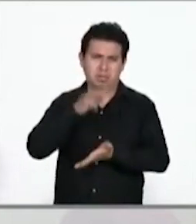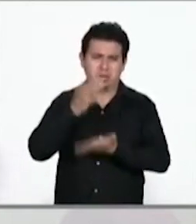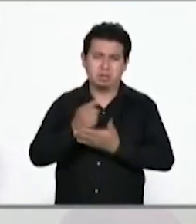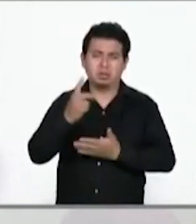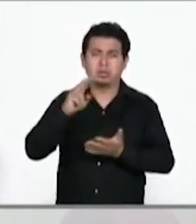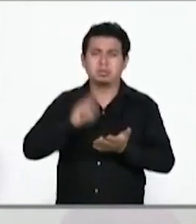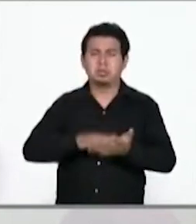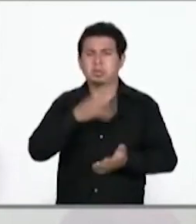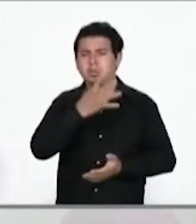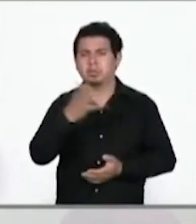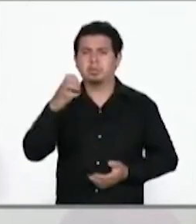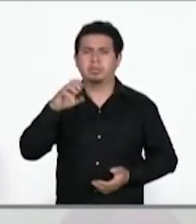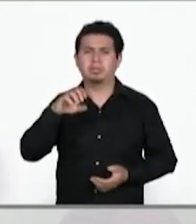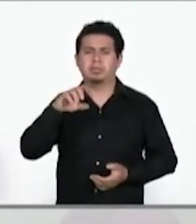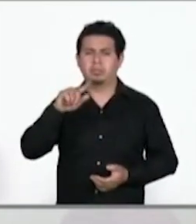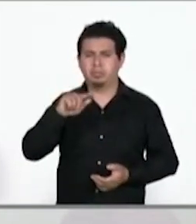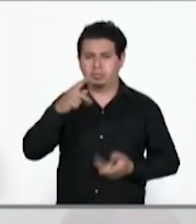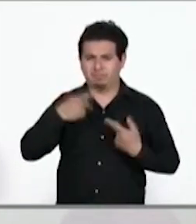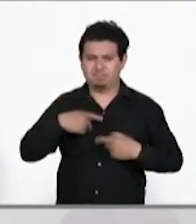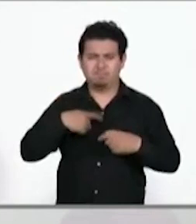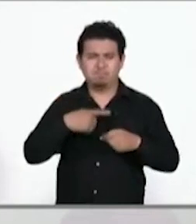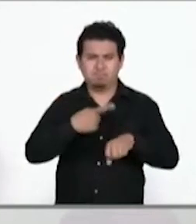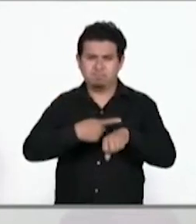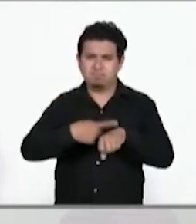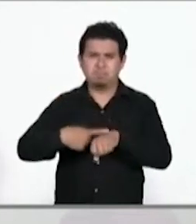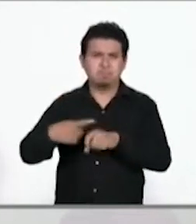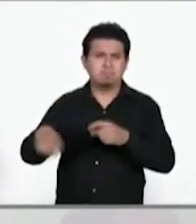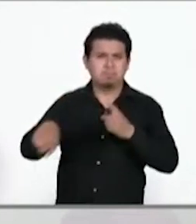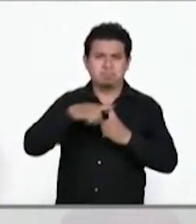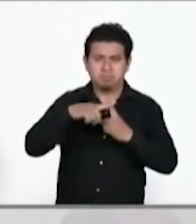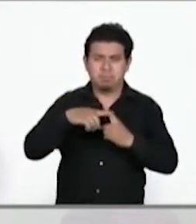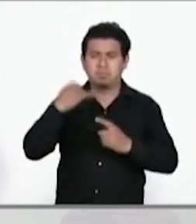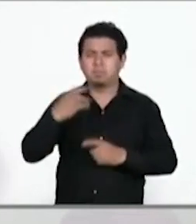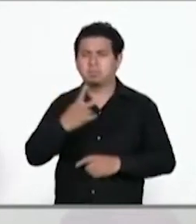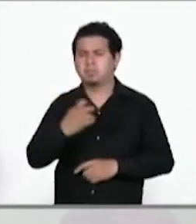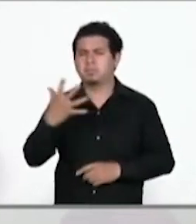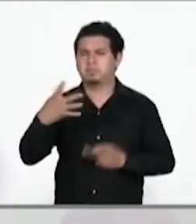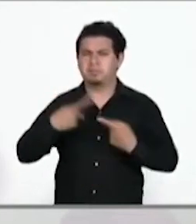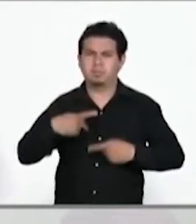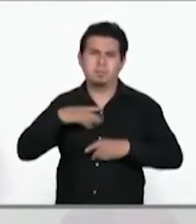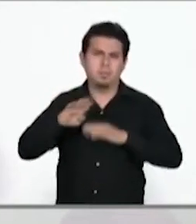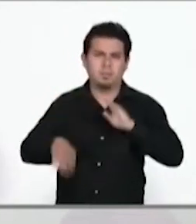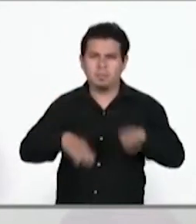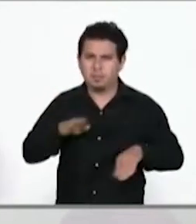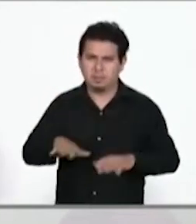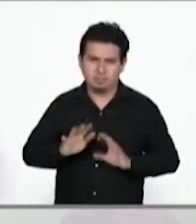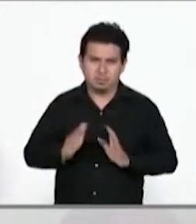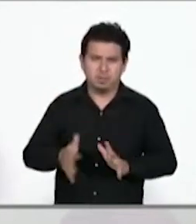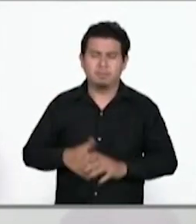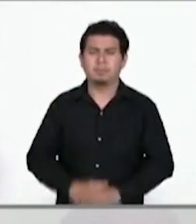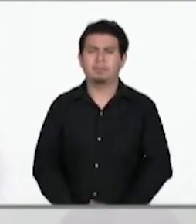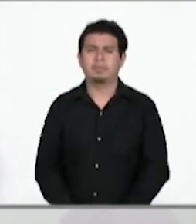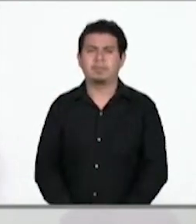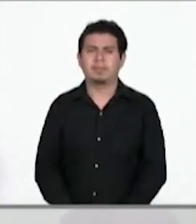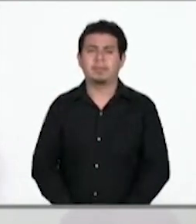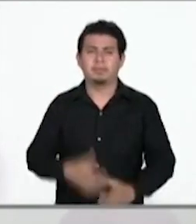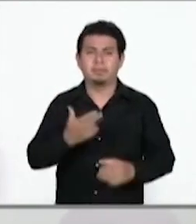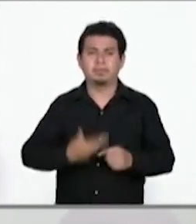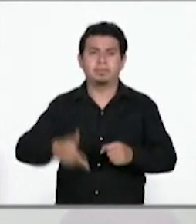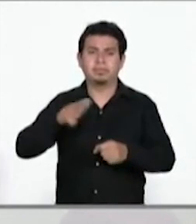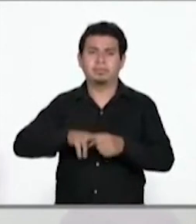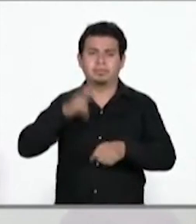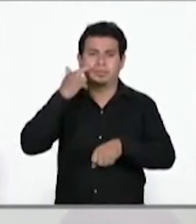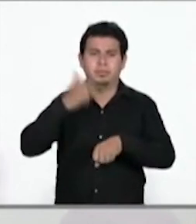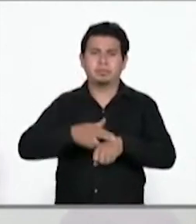sumado 330 casos nuevos de COVID-19 en la entidad, que suman un total de 32.540 acumulados. Señaló que se han notificado